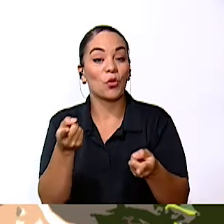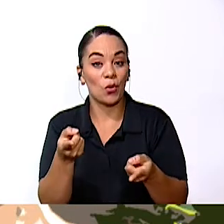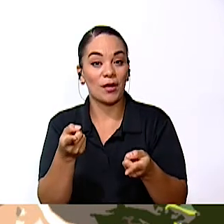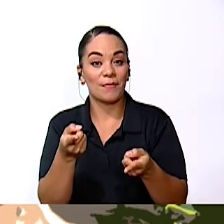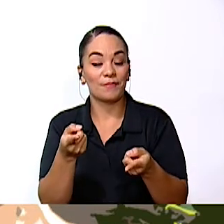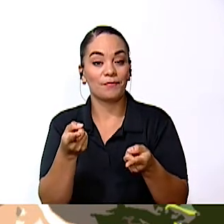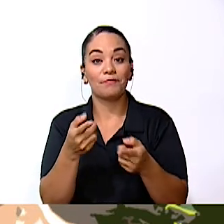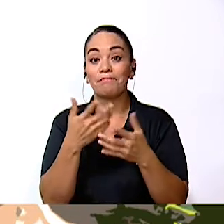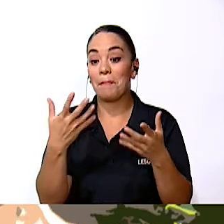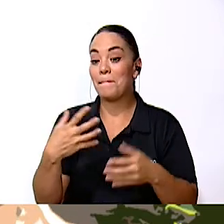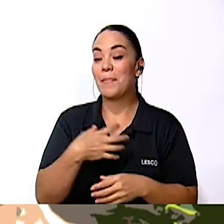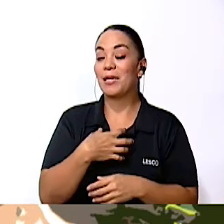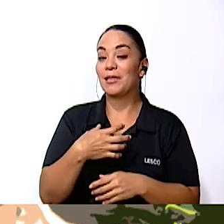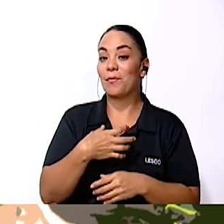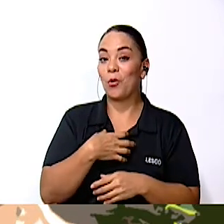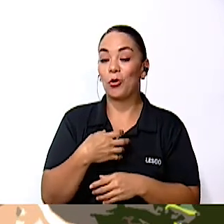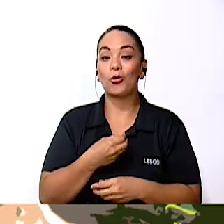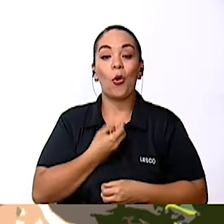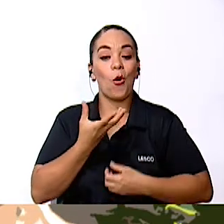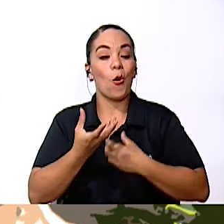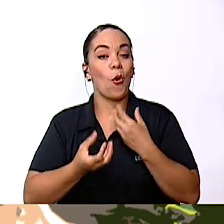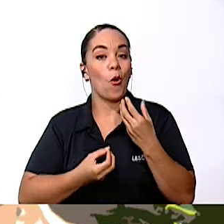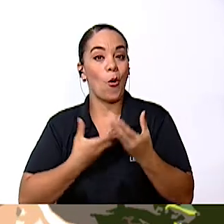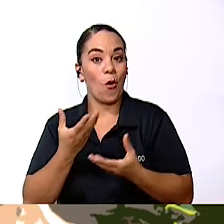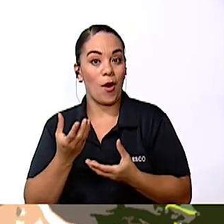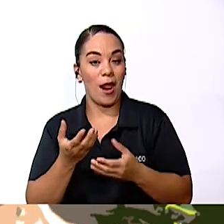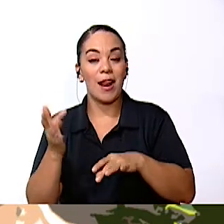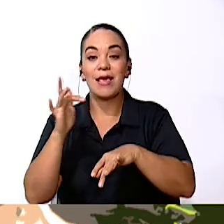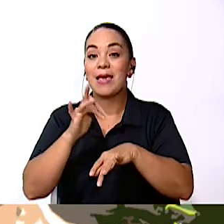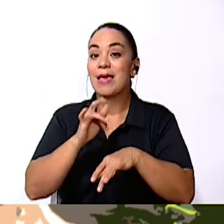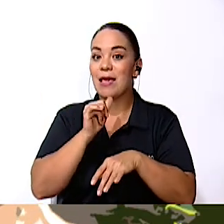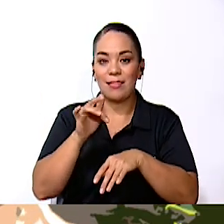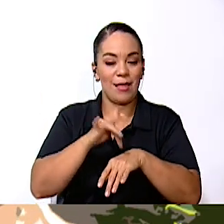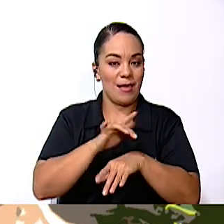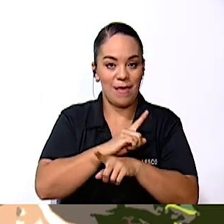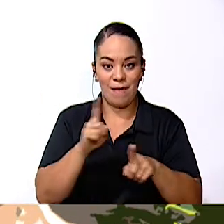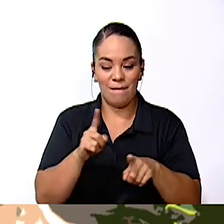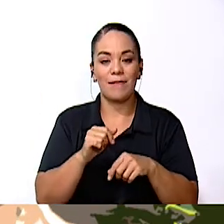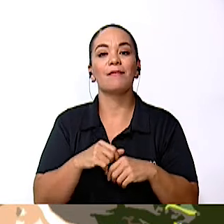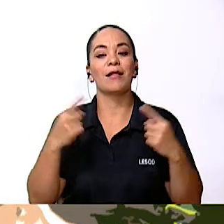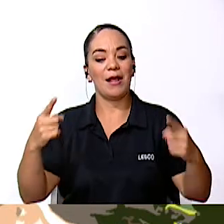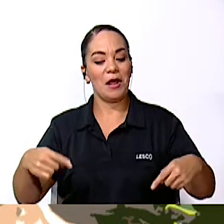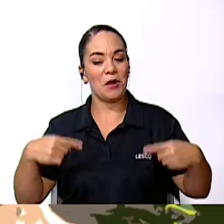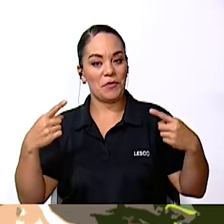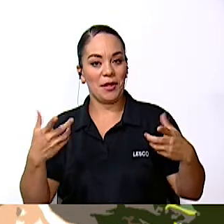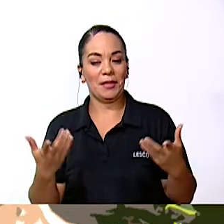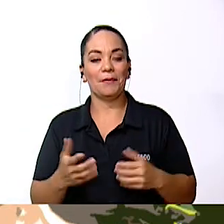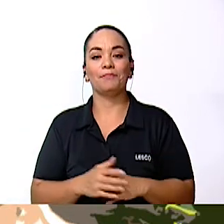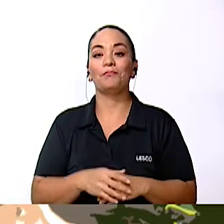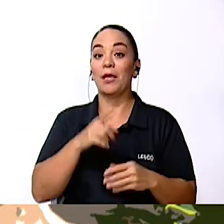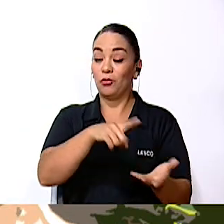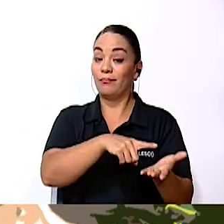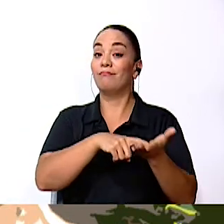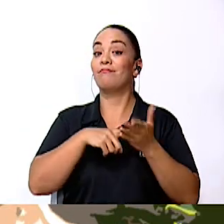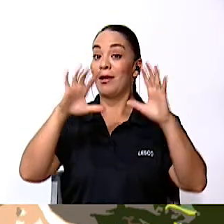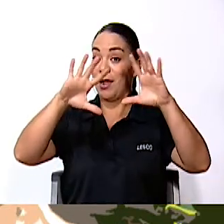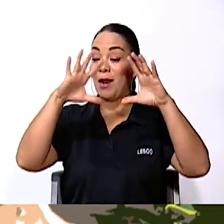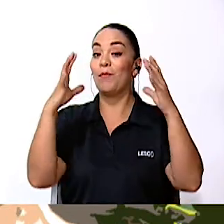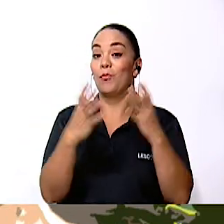declaratoria Del patrimonio oral E intangible De la carreta Que eso está reconocido A nivel mundial Entonces Les